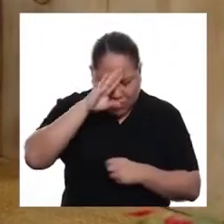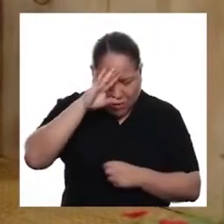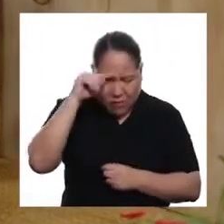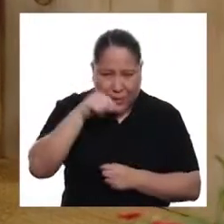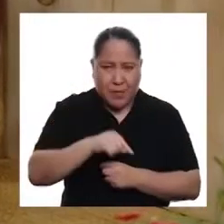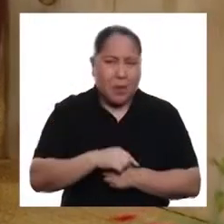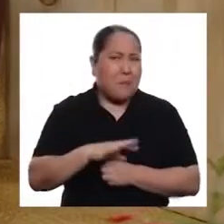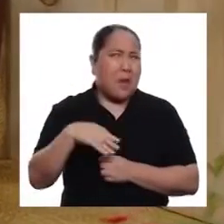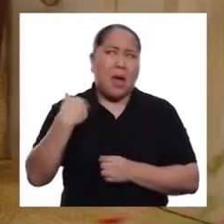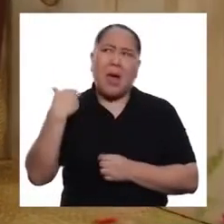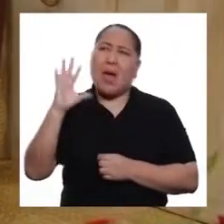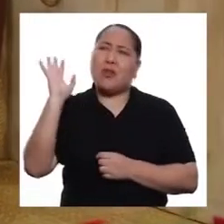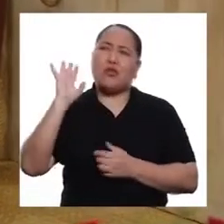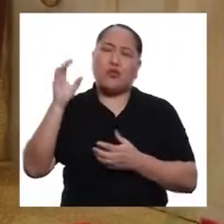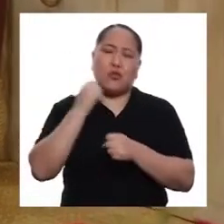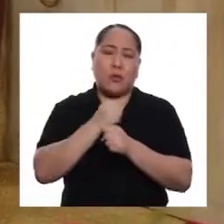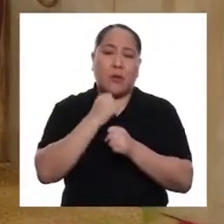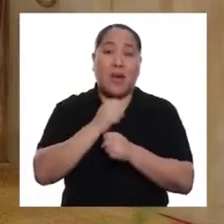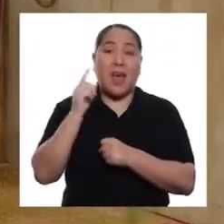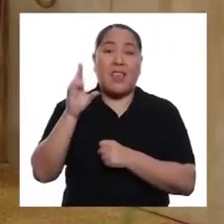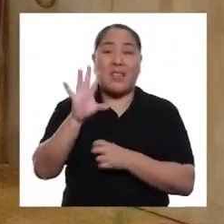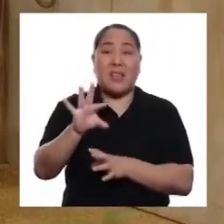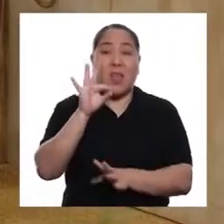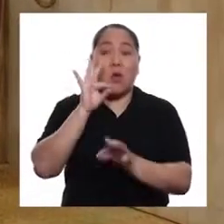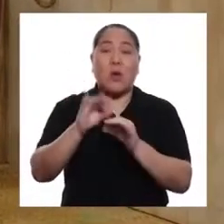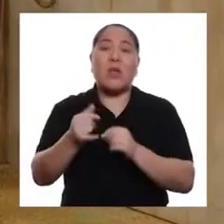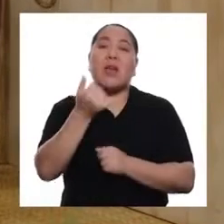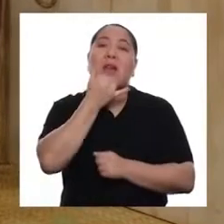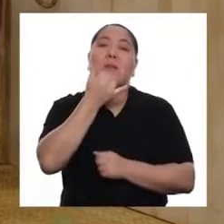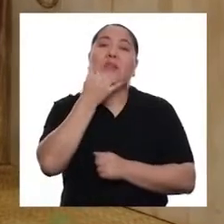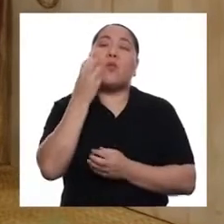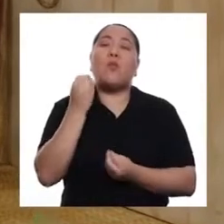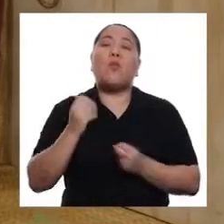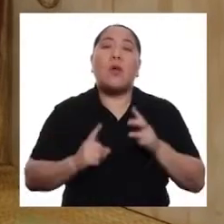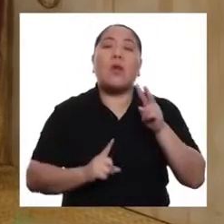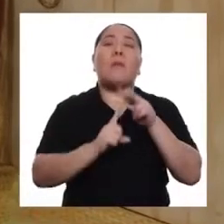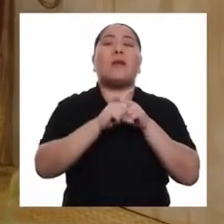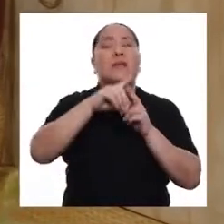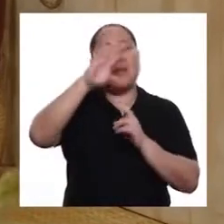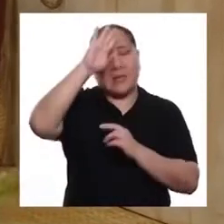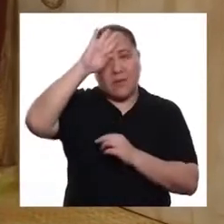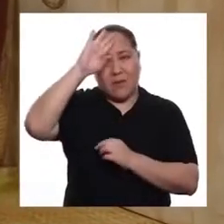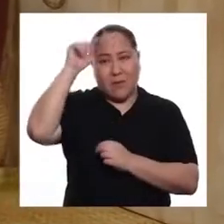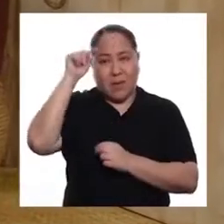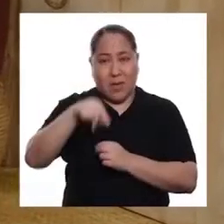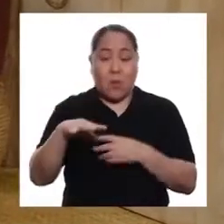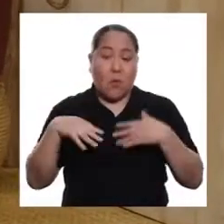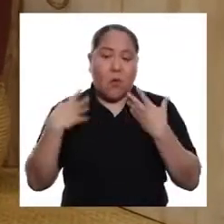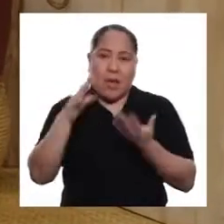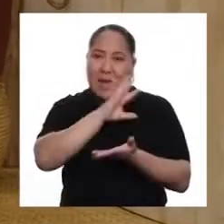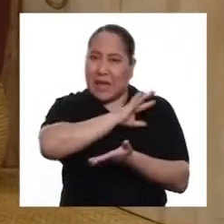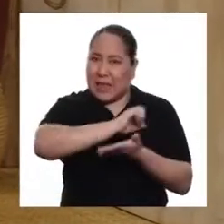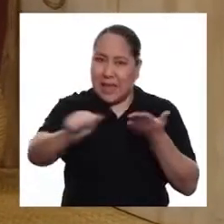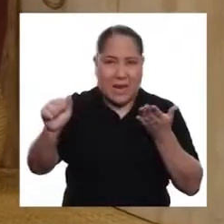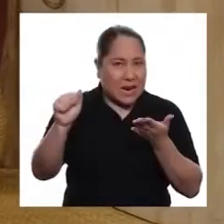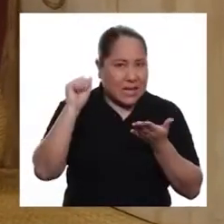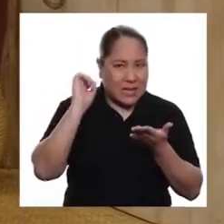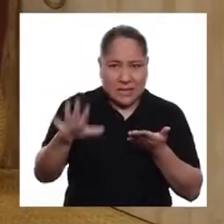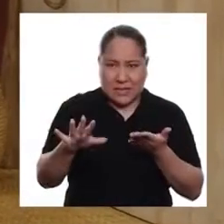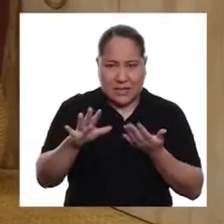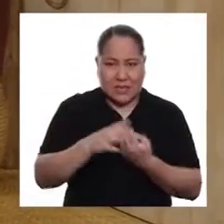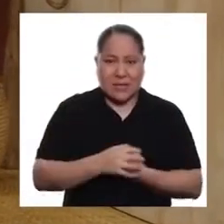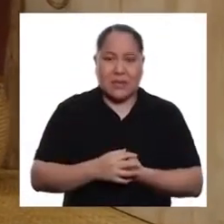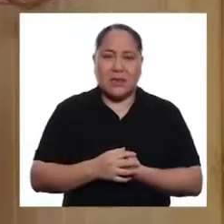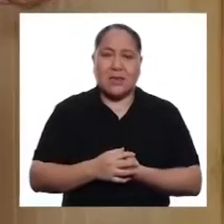las epidemias. ¡Ellos identifican las causas de las enfermedades para así poder eliminarlas!